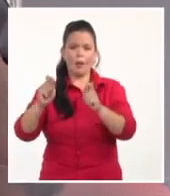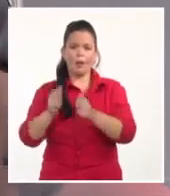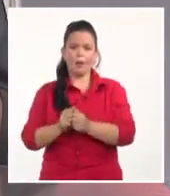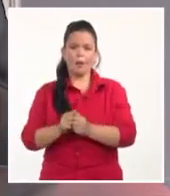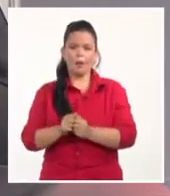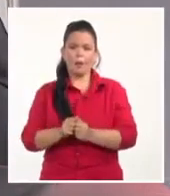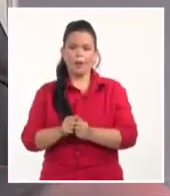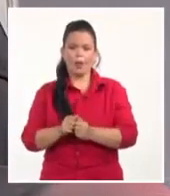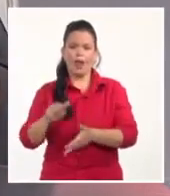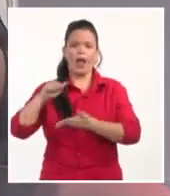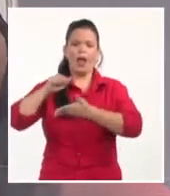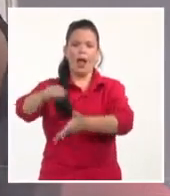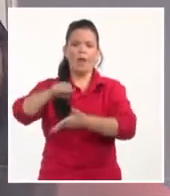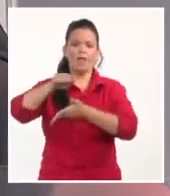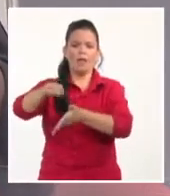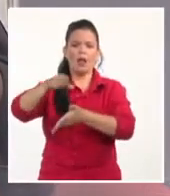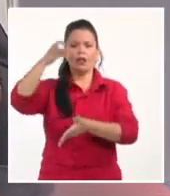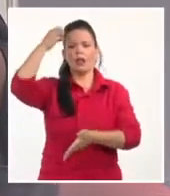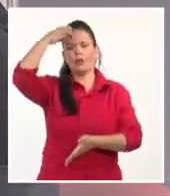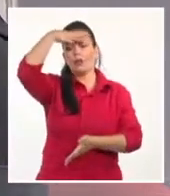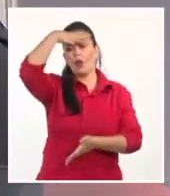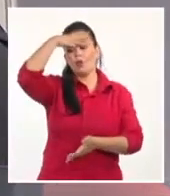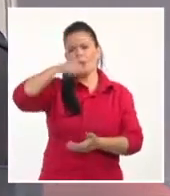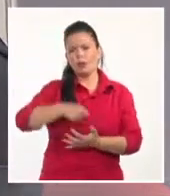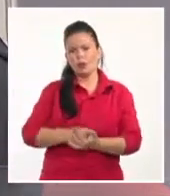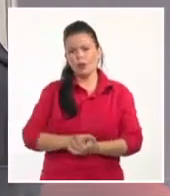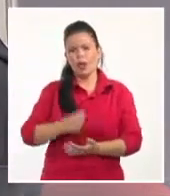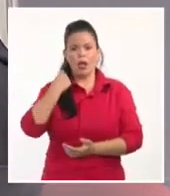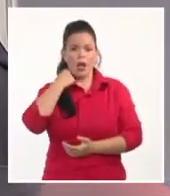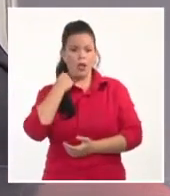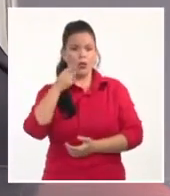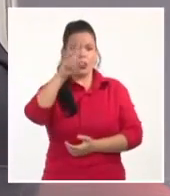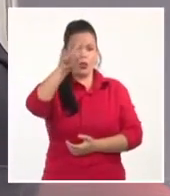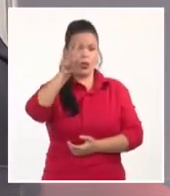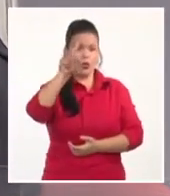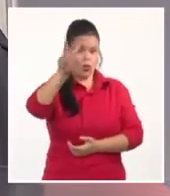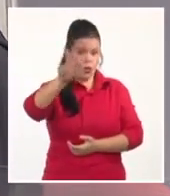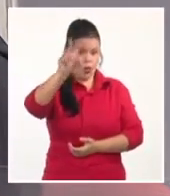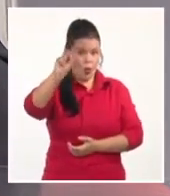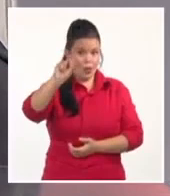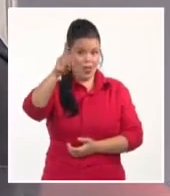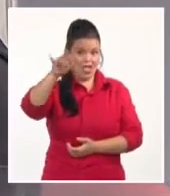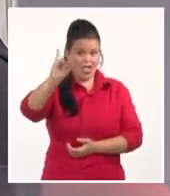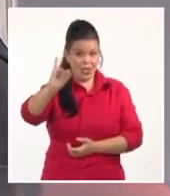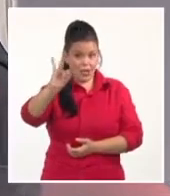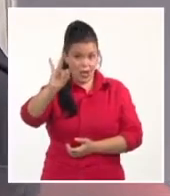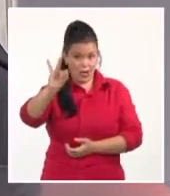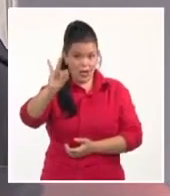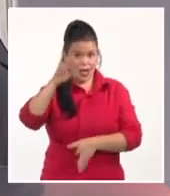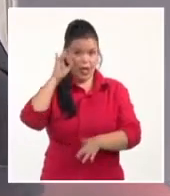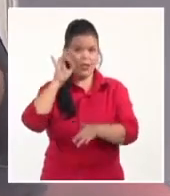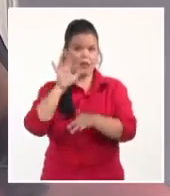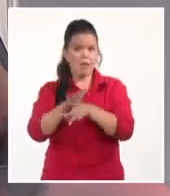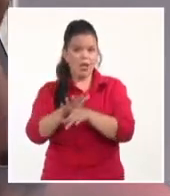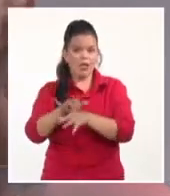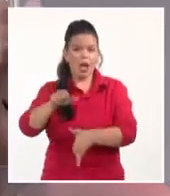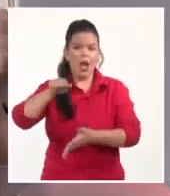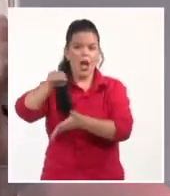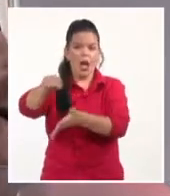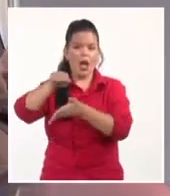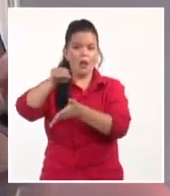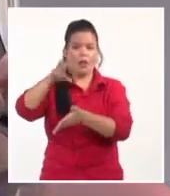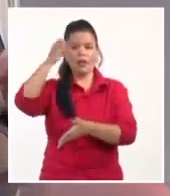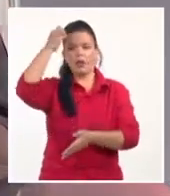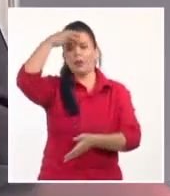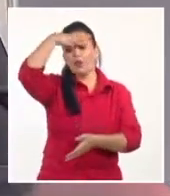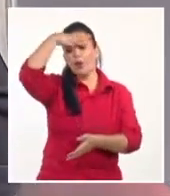2017, ya se había empezado, junto con la campaña de Donald Trump para la reelección, recuérdate que Donald